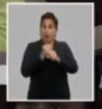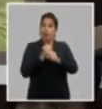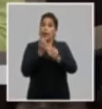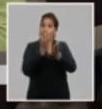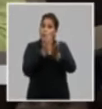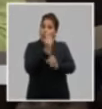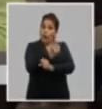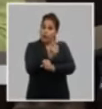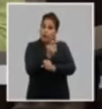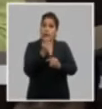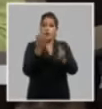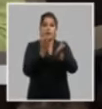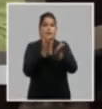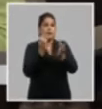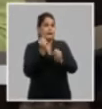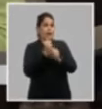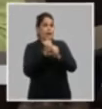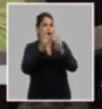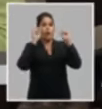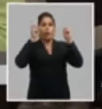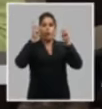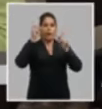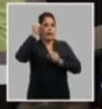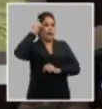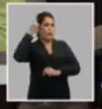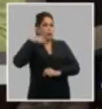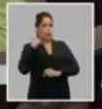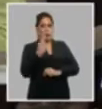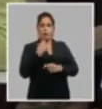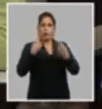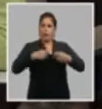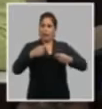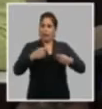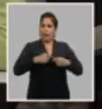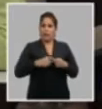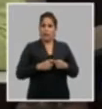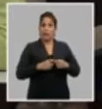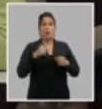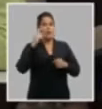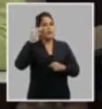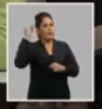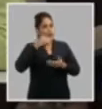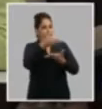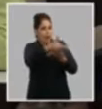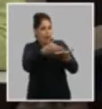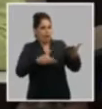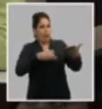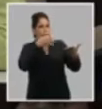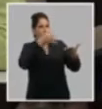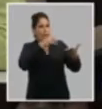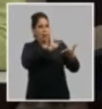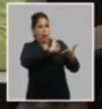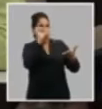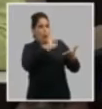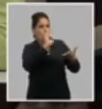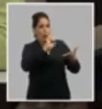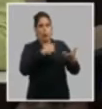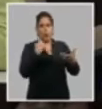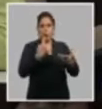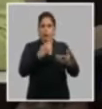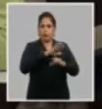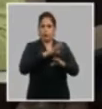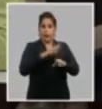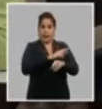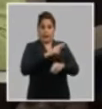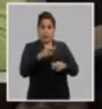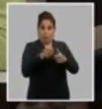educativo ese trabajo de formación política y ideológica nosotros tenemos a pesar de que el informe describe los logros que hemos obtenido